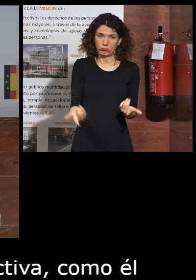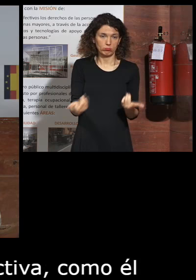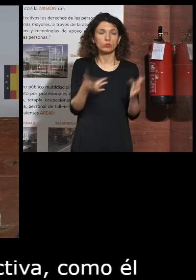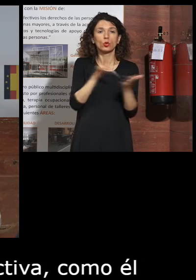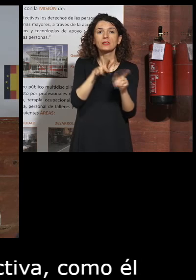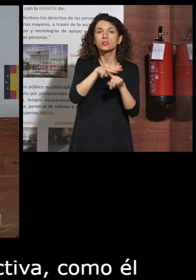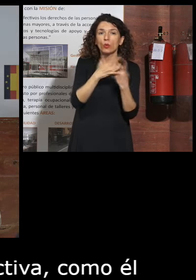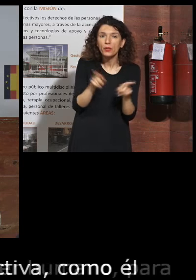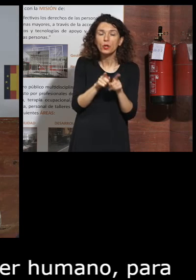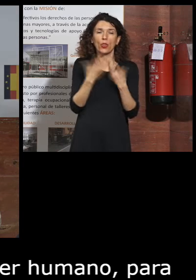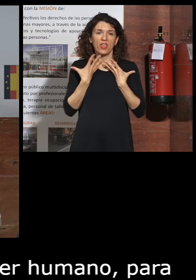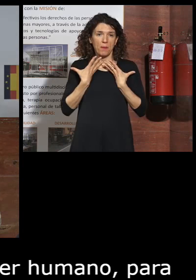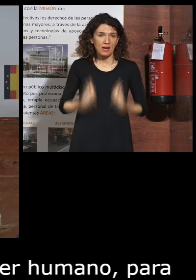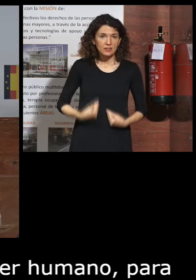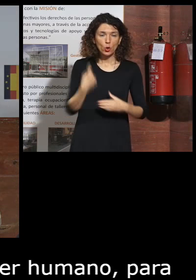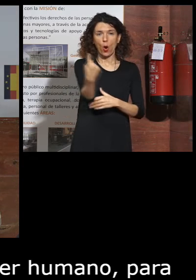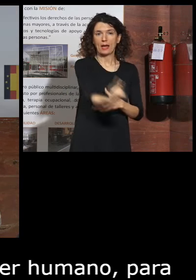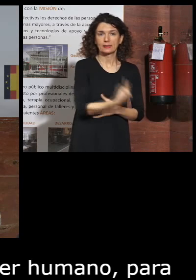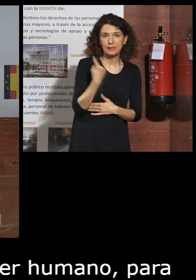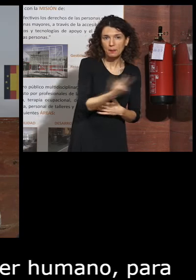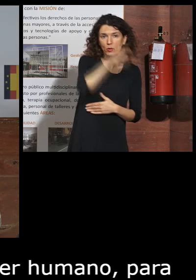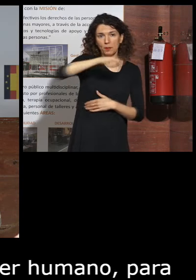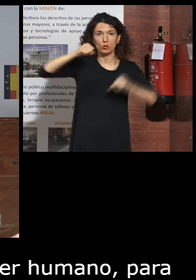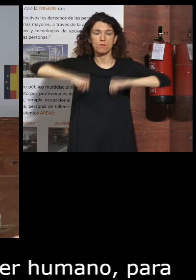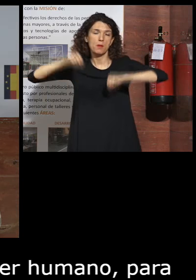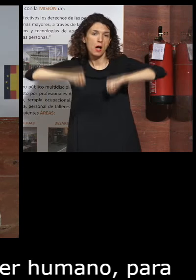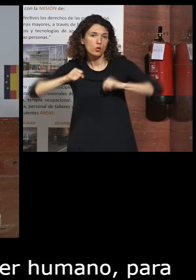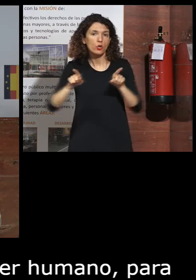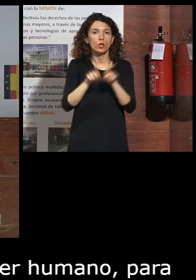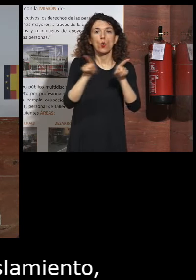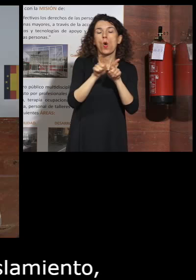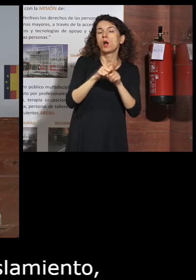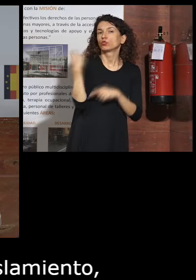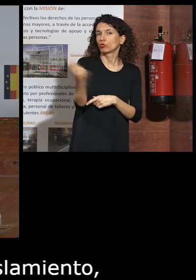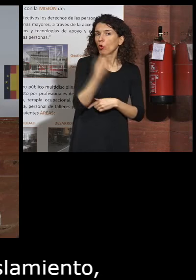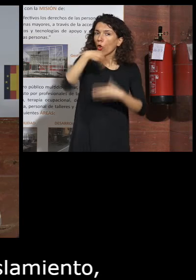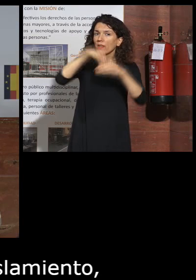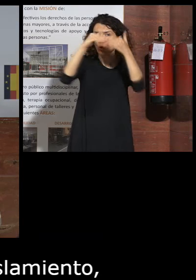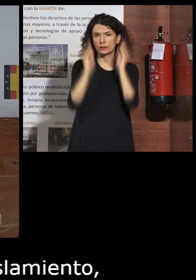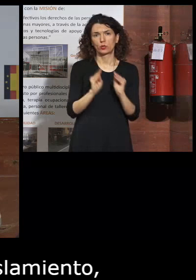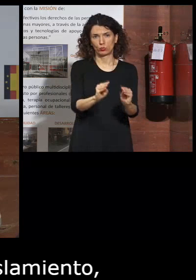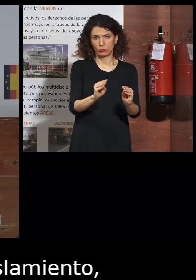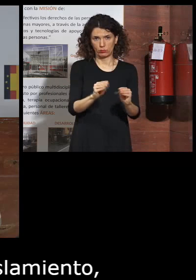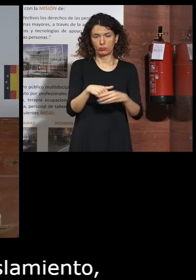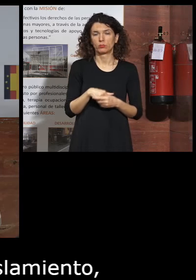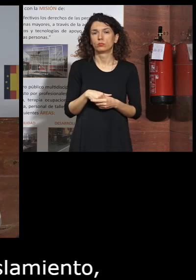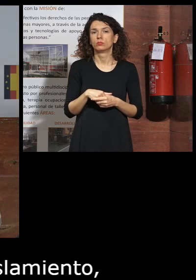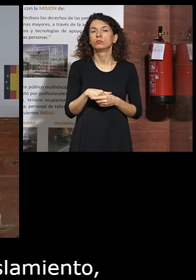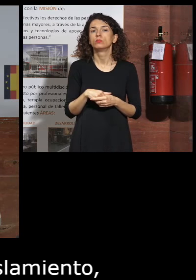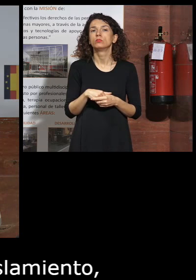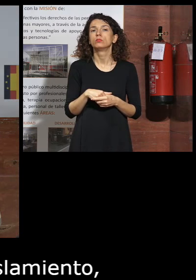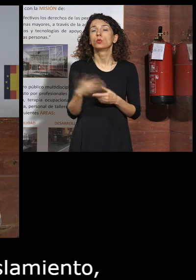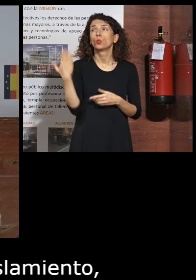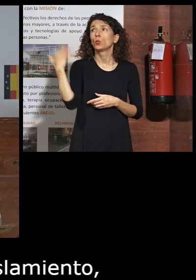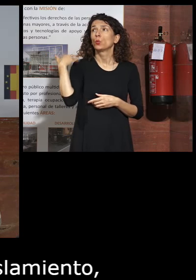situaciones de depresión aislamiento personas mayores que se encuentran solas en su domicilio y